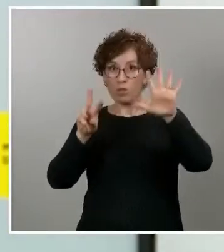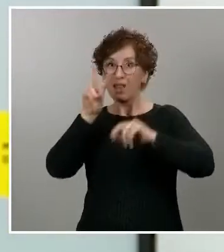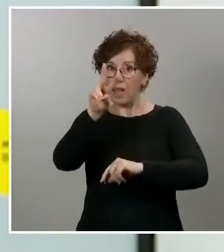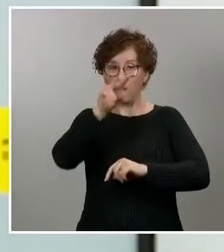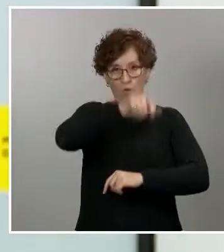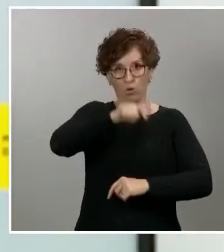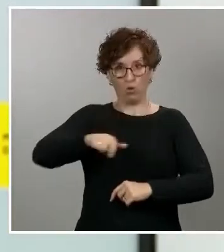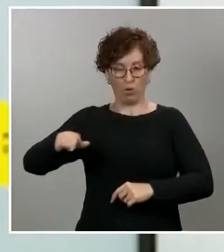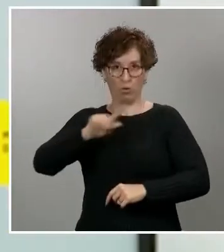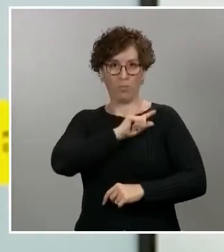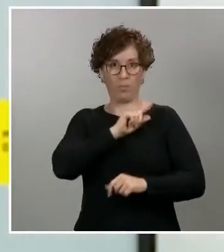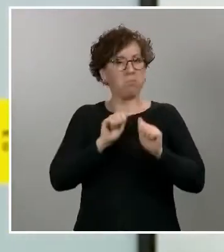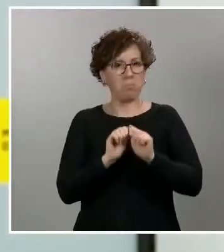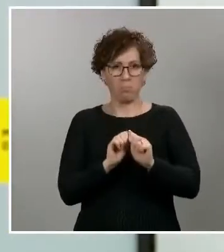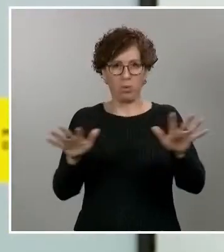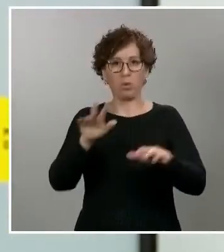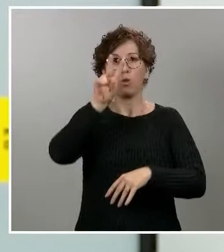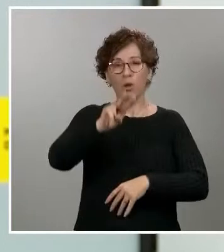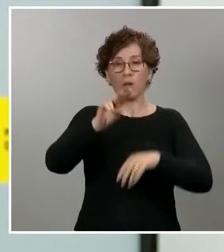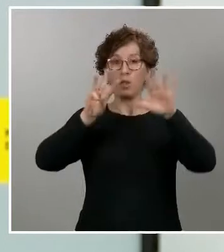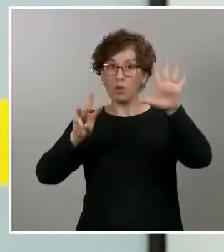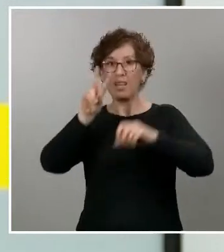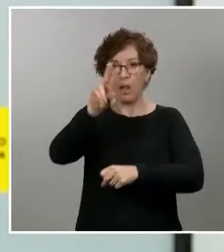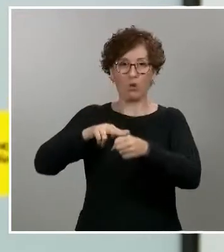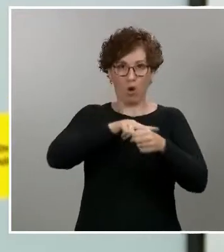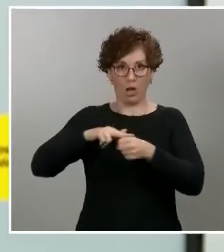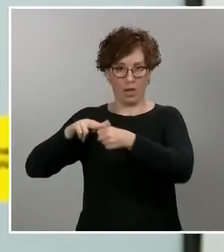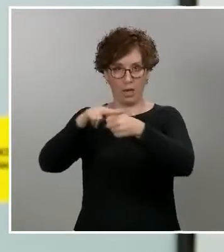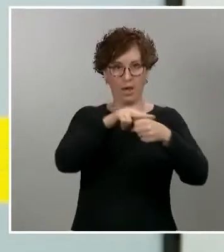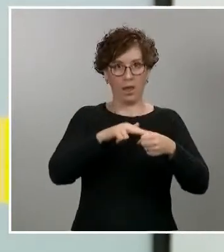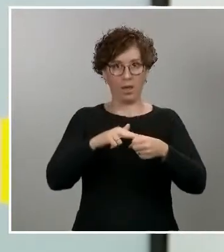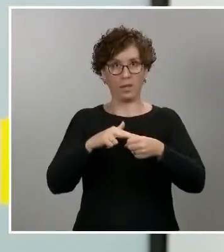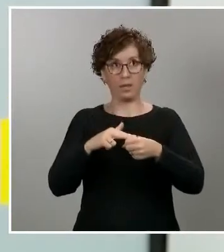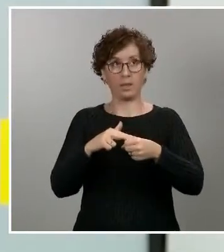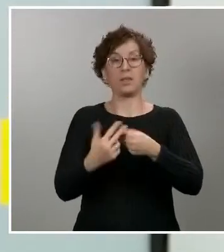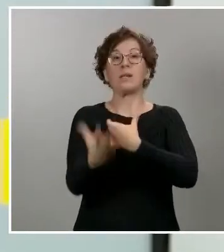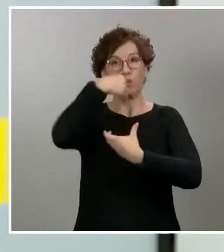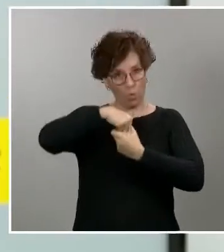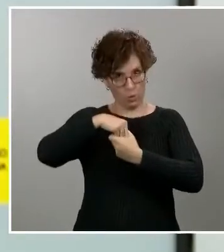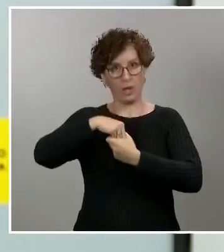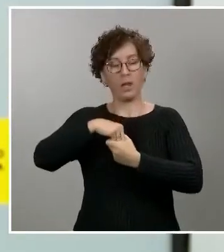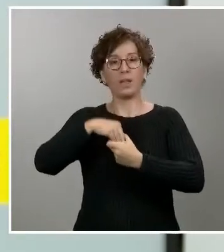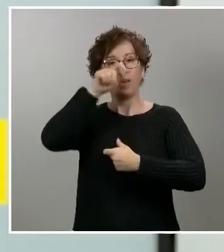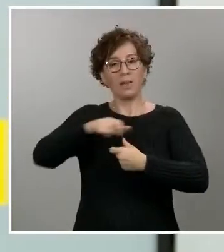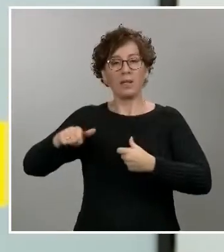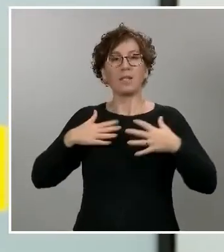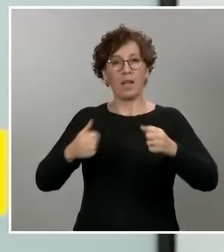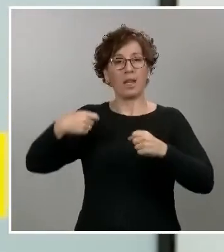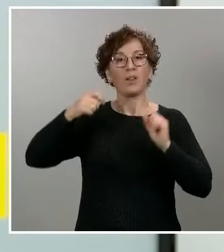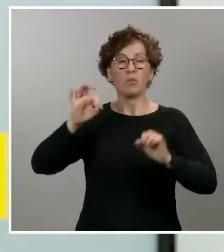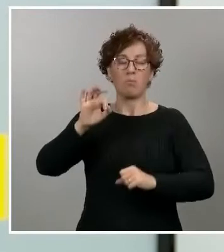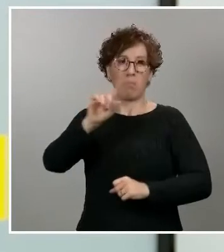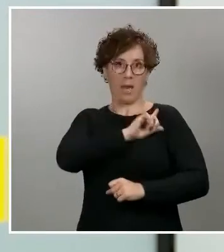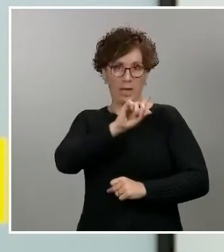desplegats en 282 localidades, incluyendo en estos datos el personal sanitario militar que está